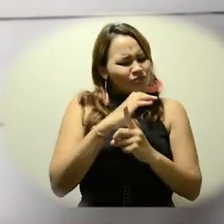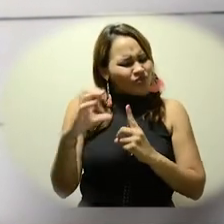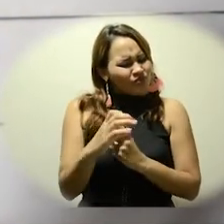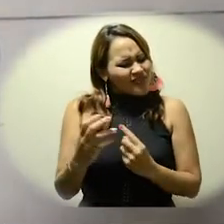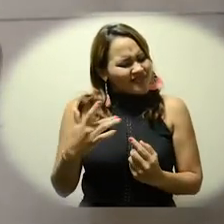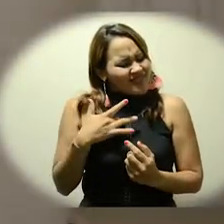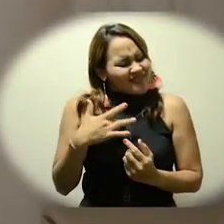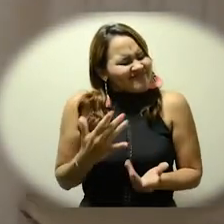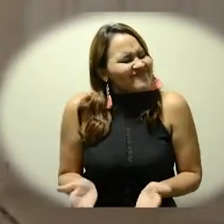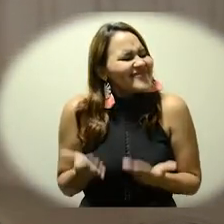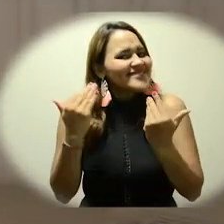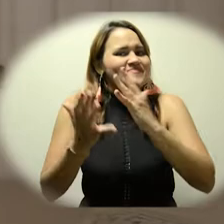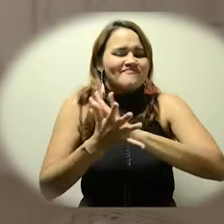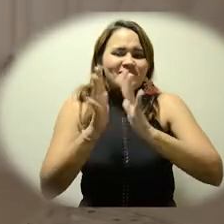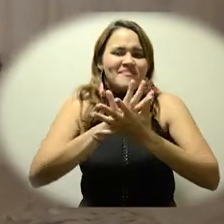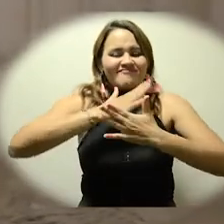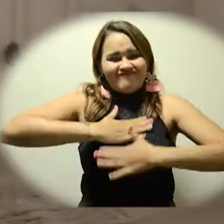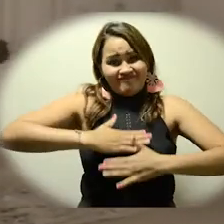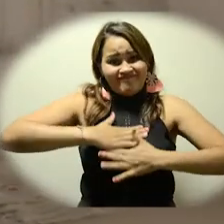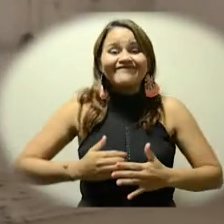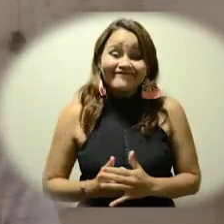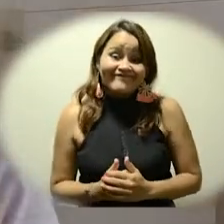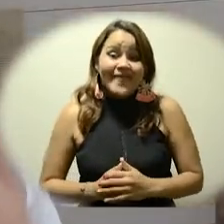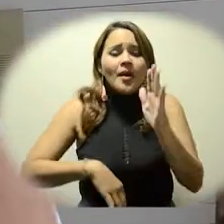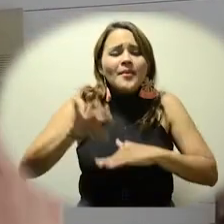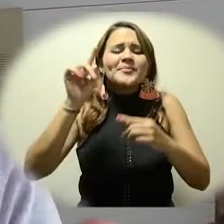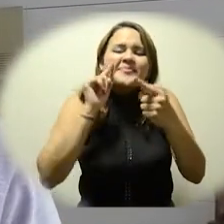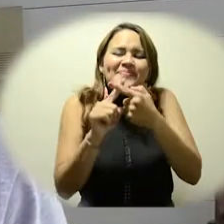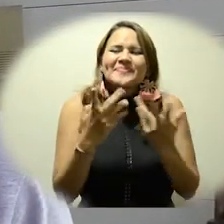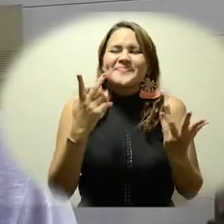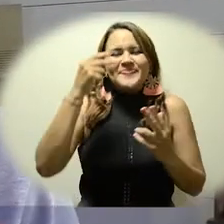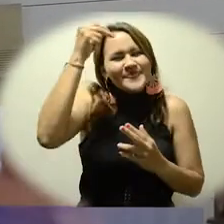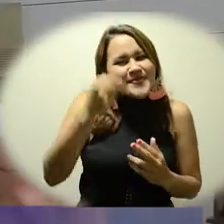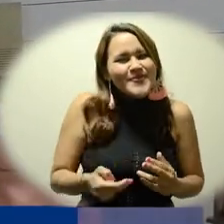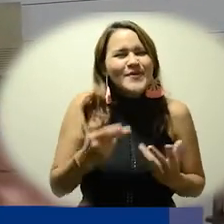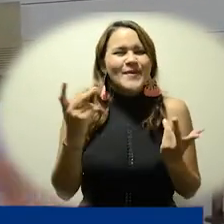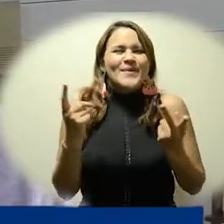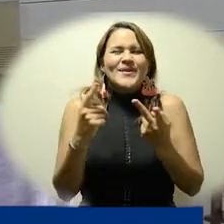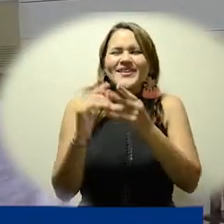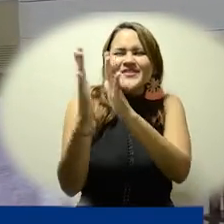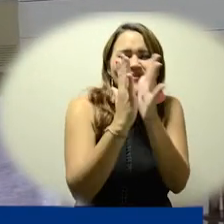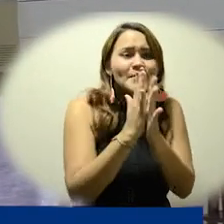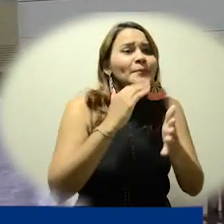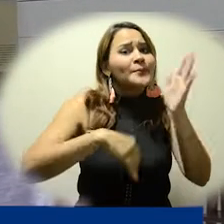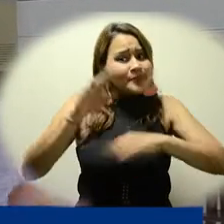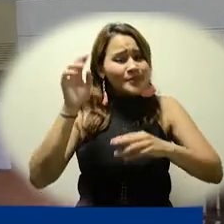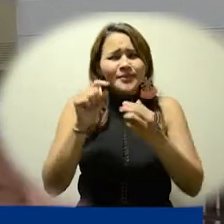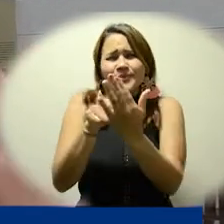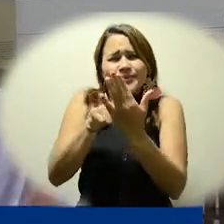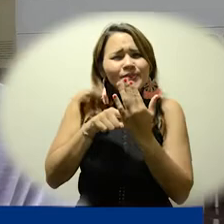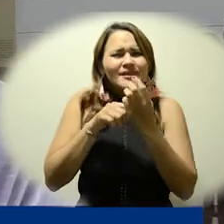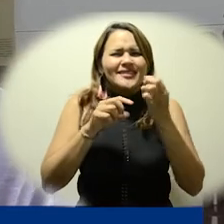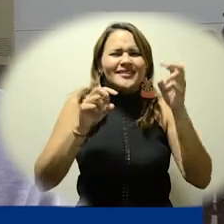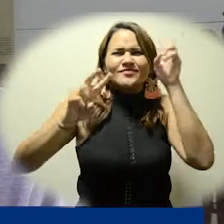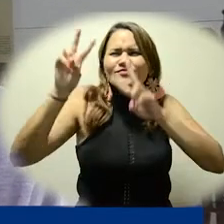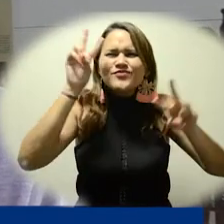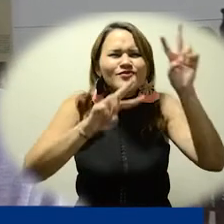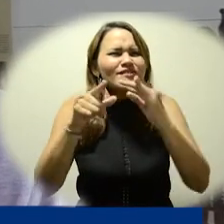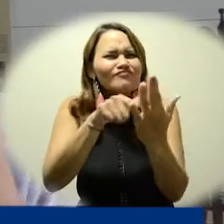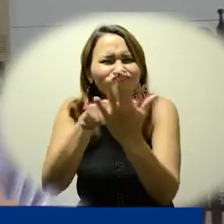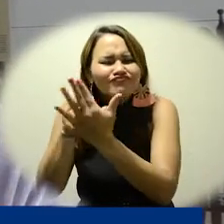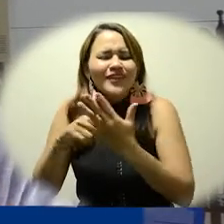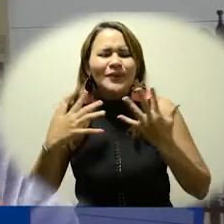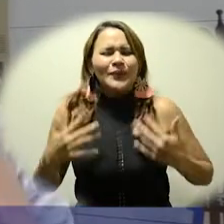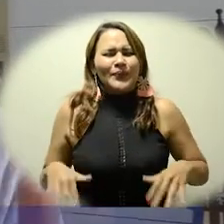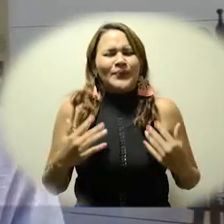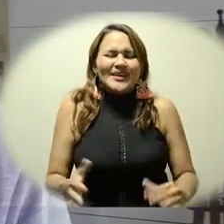de cerca y tomar un poco más con ese tacto fino, todas las historias, todos los relatos, el estar aquí en la Casa Museo,